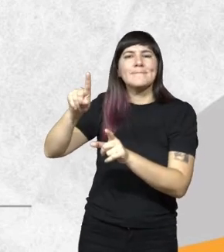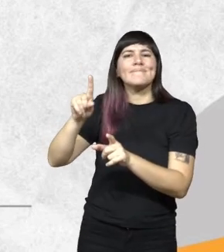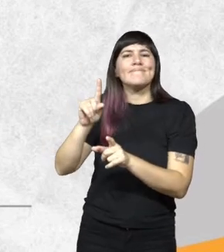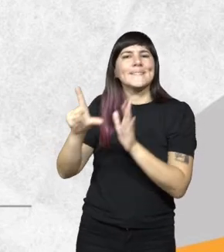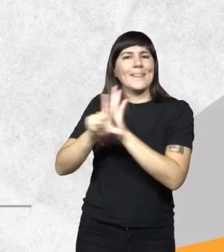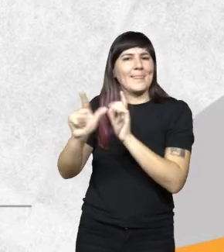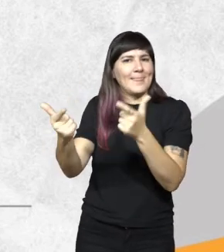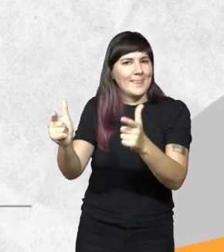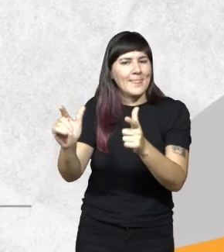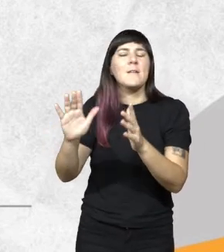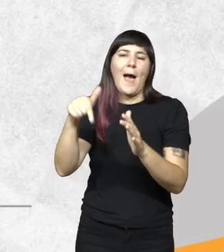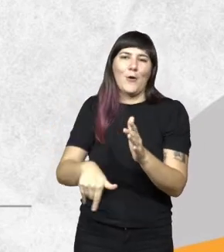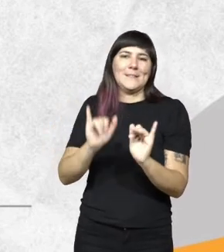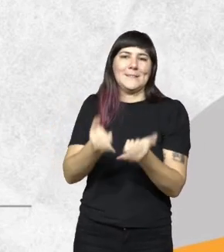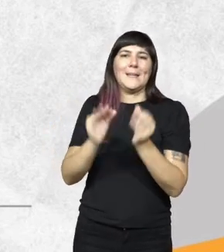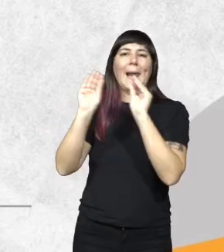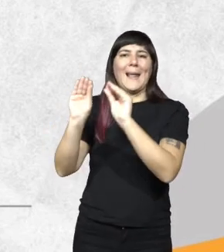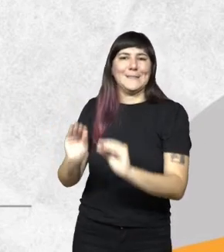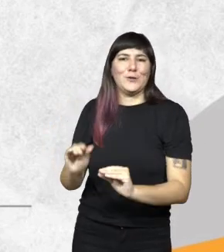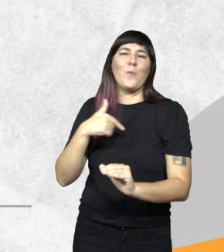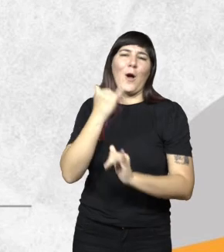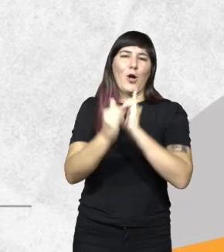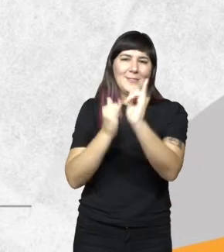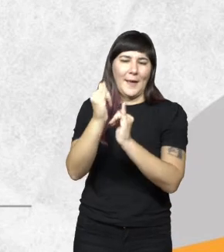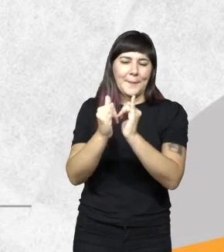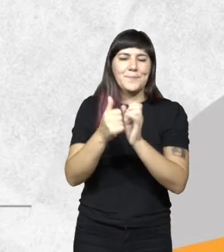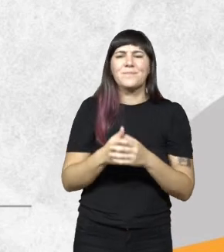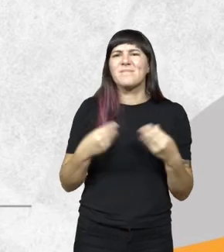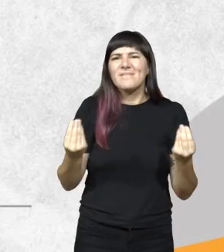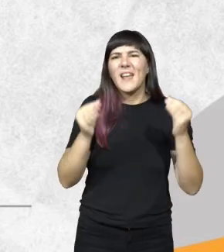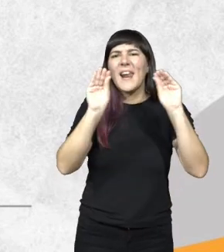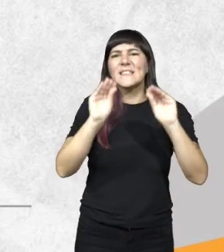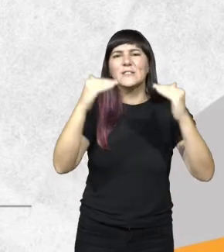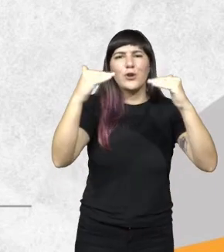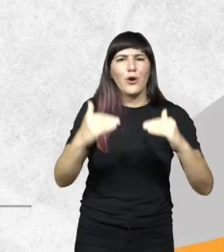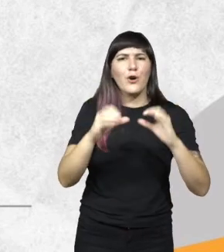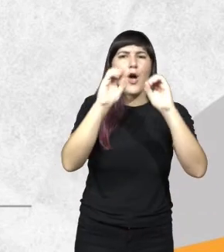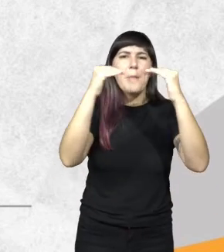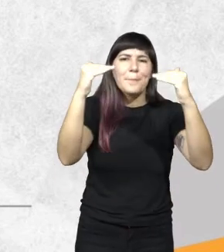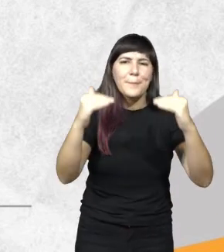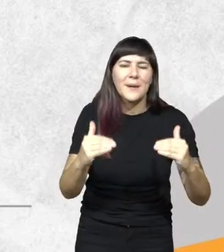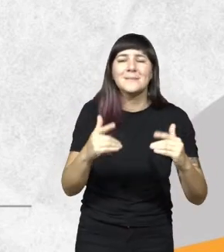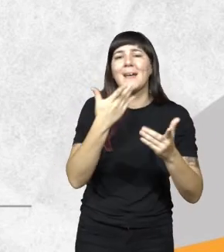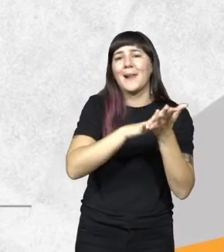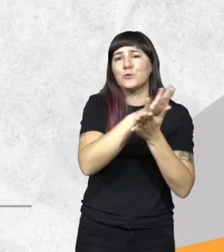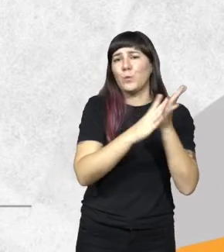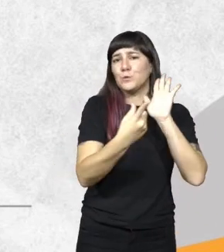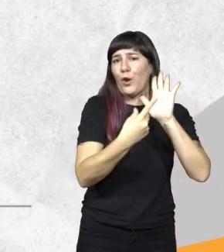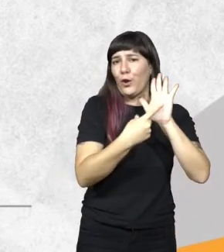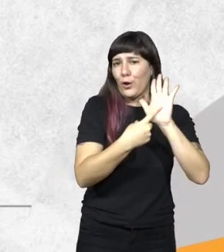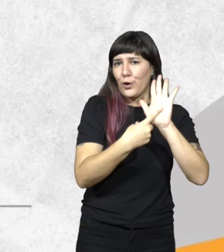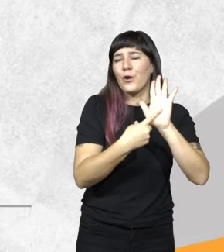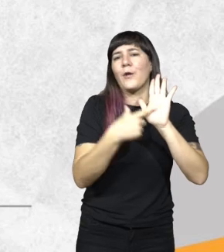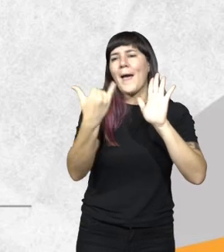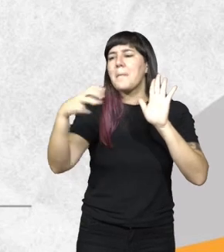ya estar en el registro y se los voy a comentar. El registro básicamente es una resolución que genera un marco para poder certificar ya sea las